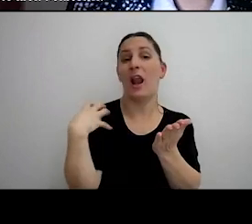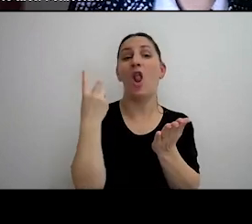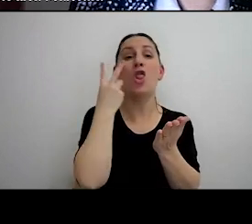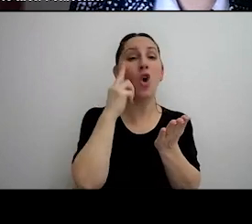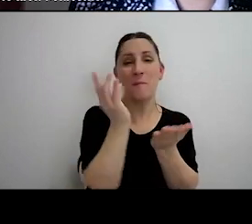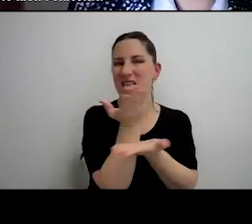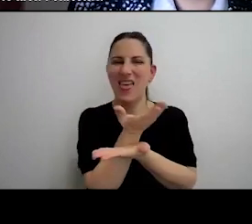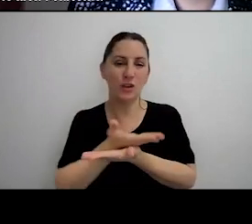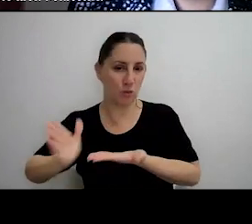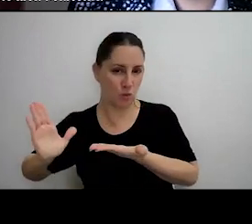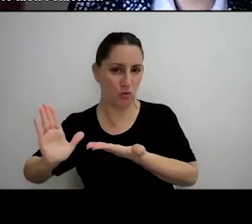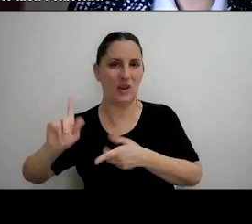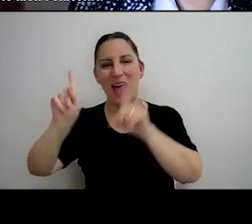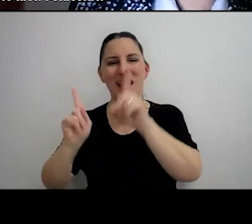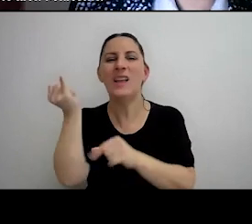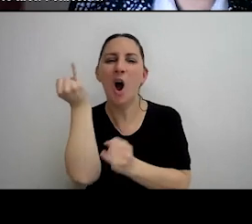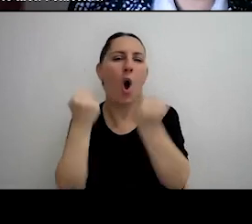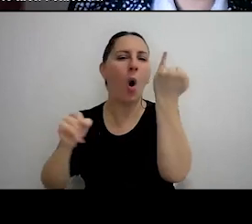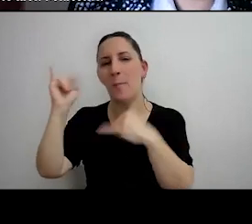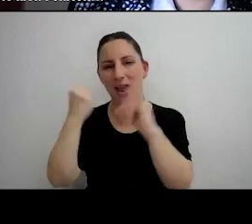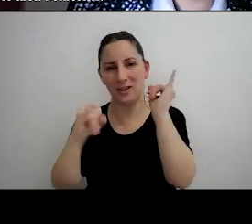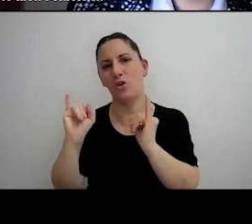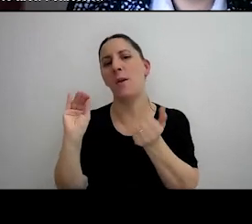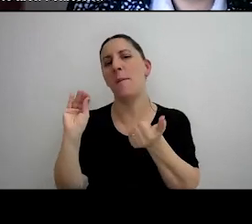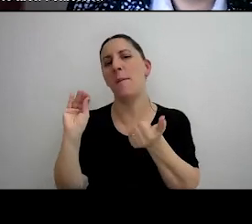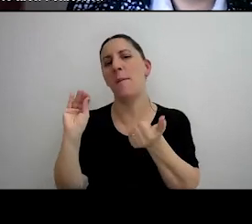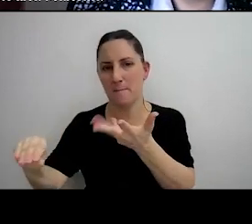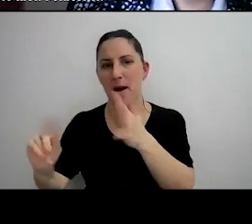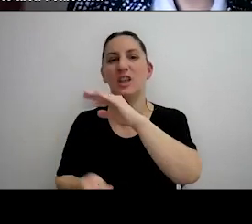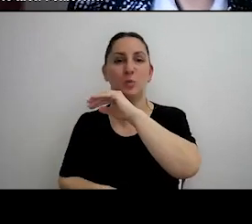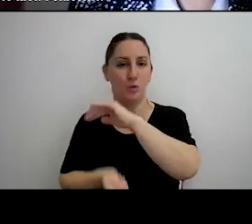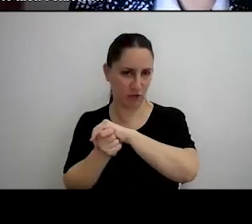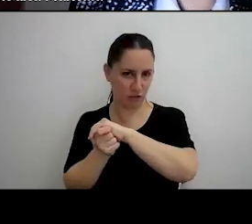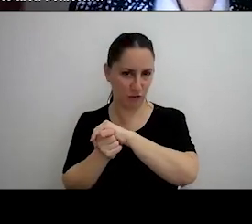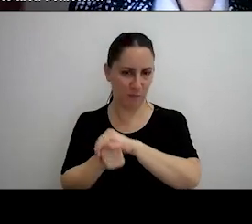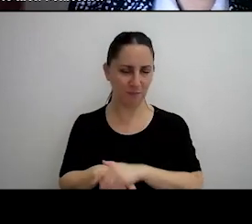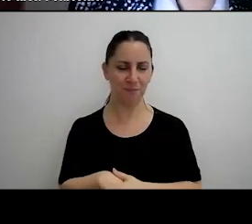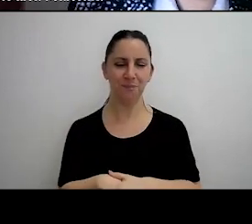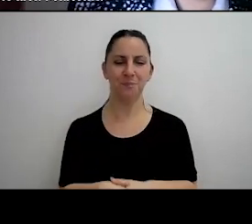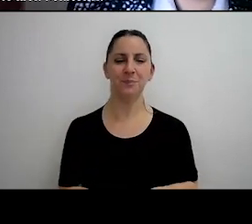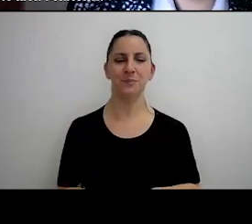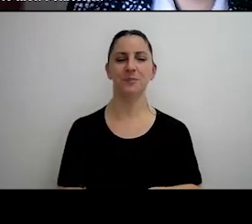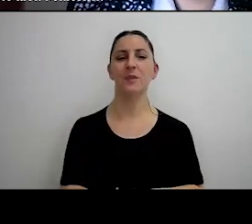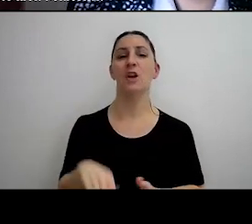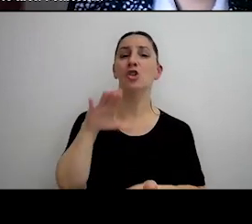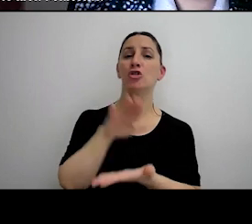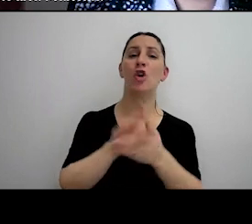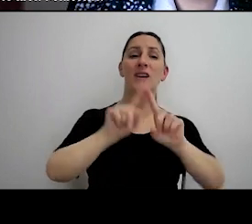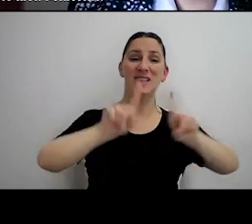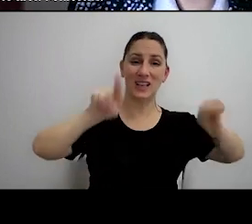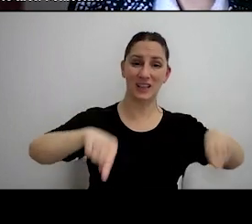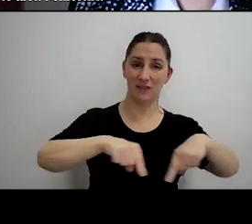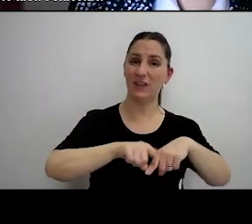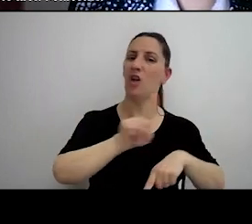a estas operaciones y a otras destinaciones de exportación. Y con respecto a certificados de no